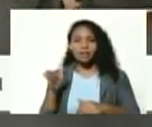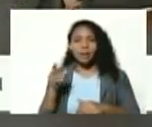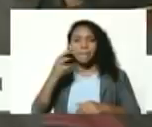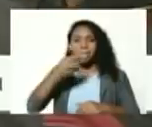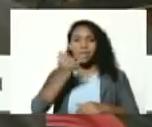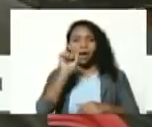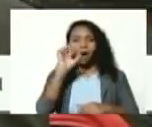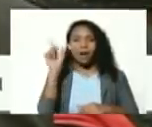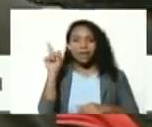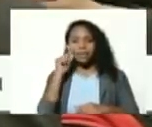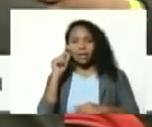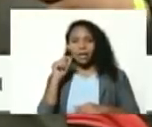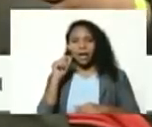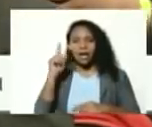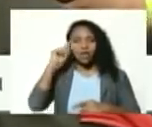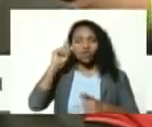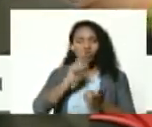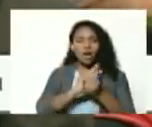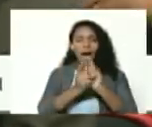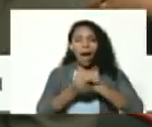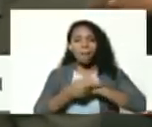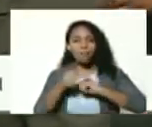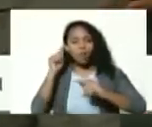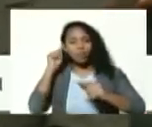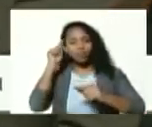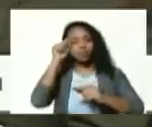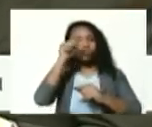bonito y su trance al más allá